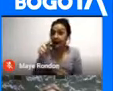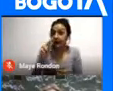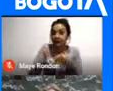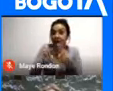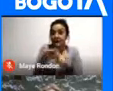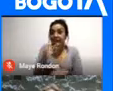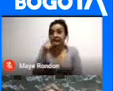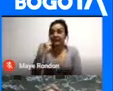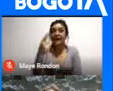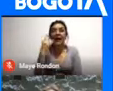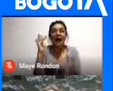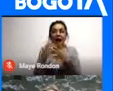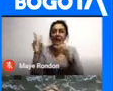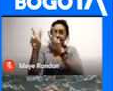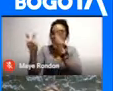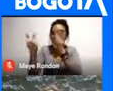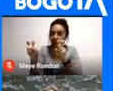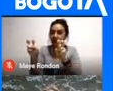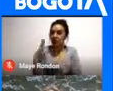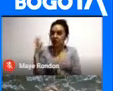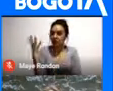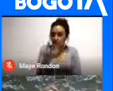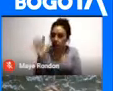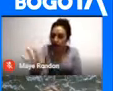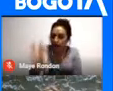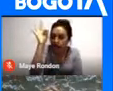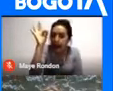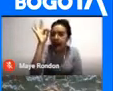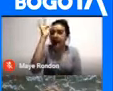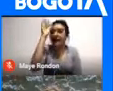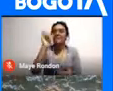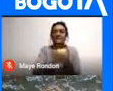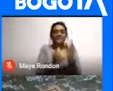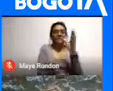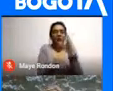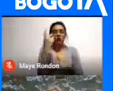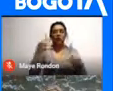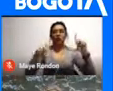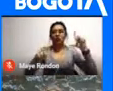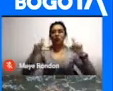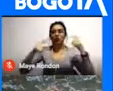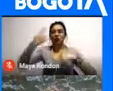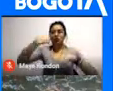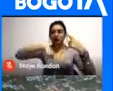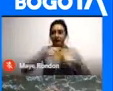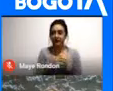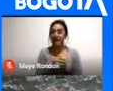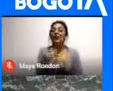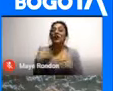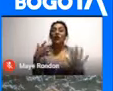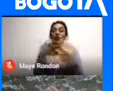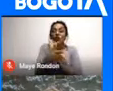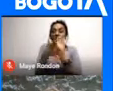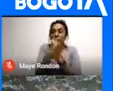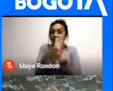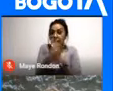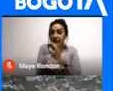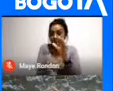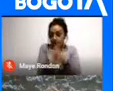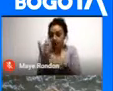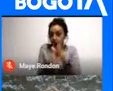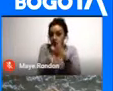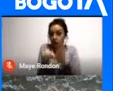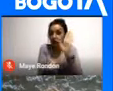como La temática Por la cual Nosotros nos basamos Para hacer este producto turístico Contarles además Pues que El producto